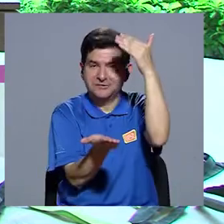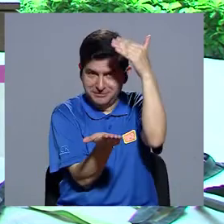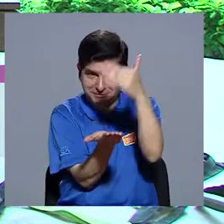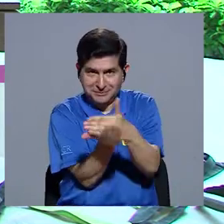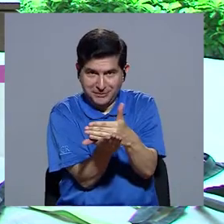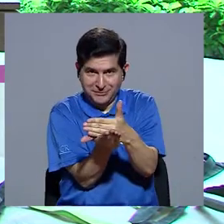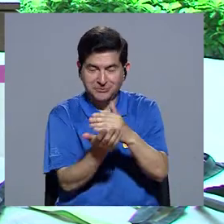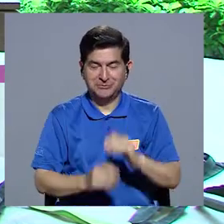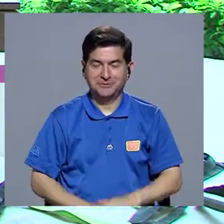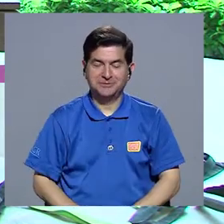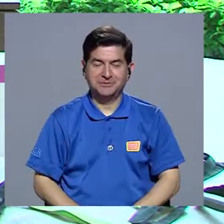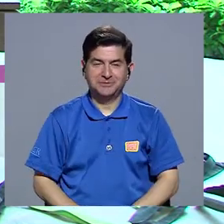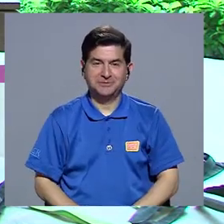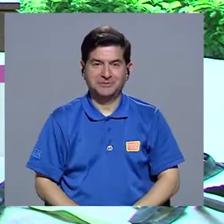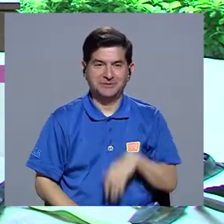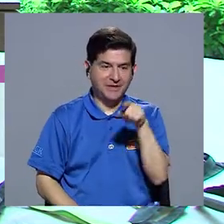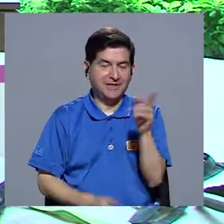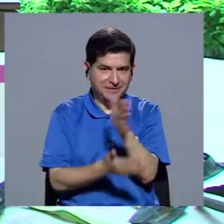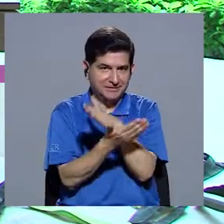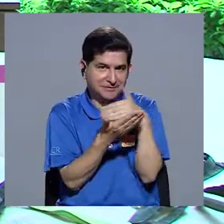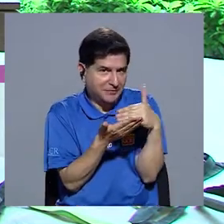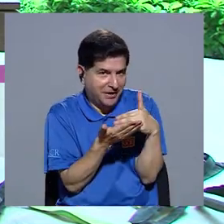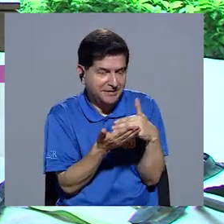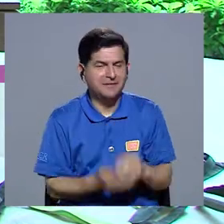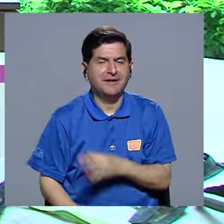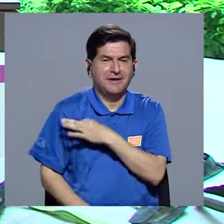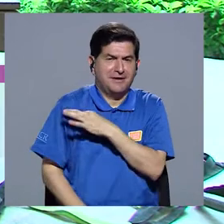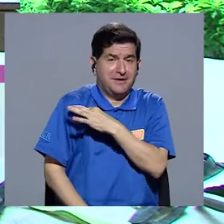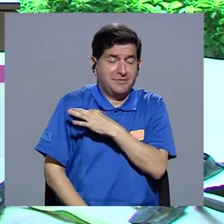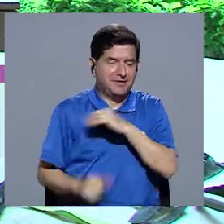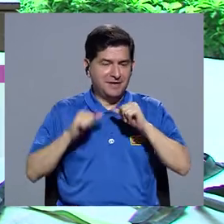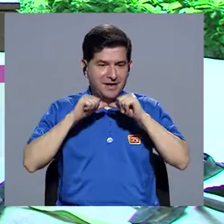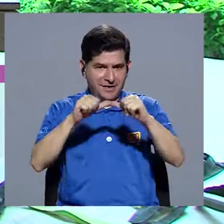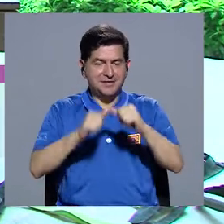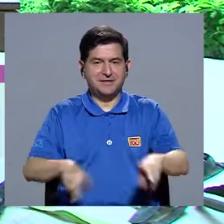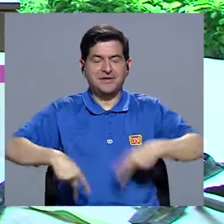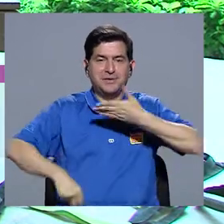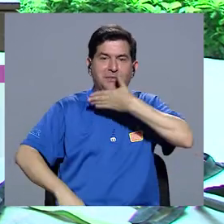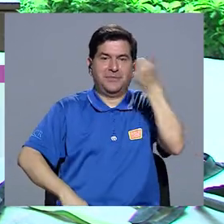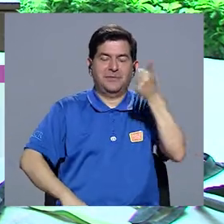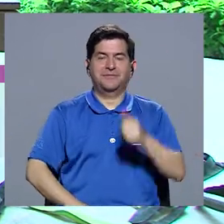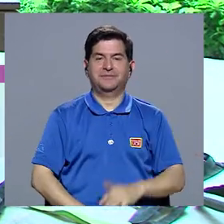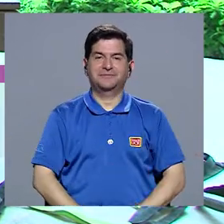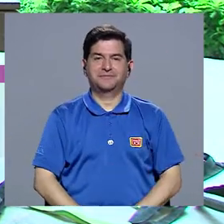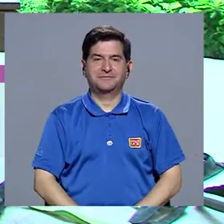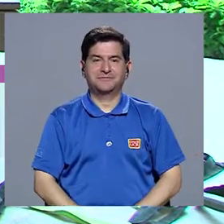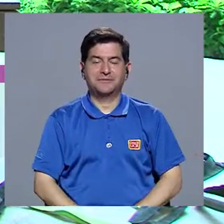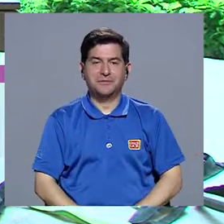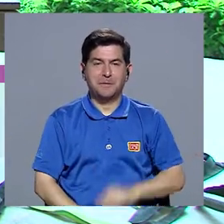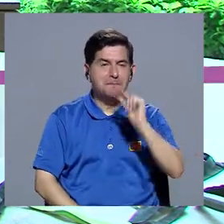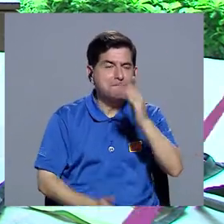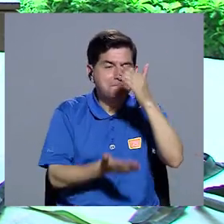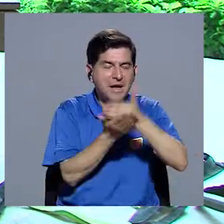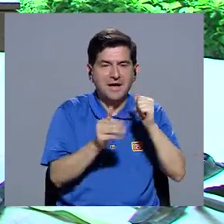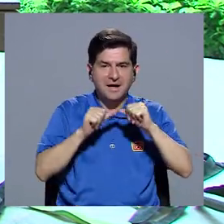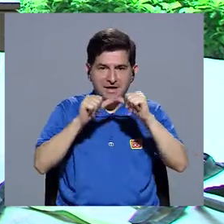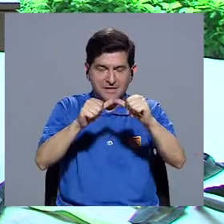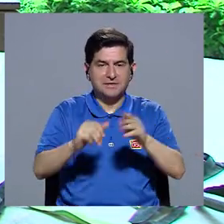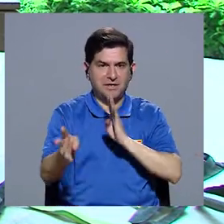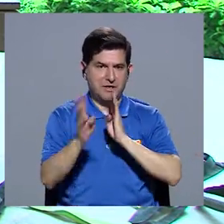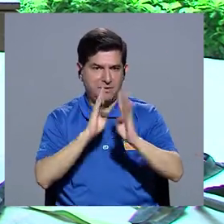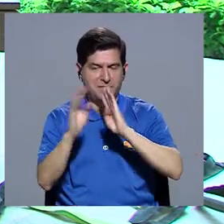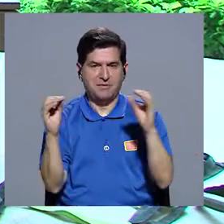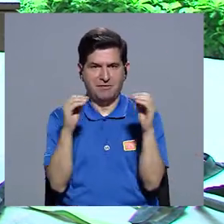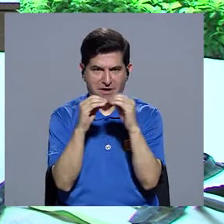en este segmento. Los invitamos a que continúen con más de Vivir Mejor. Vamos a hacer una pequeña pausa y regresamos para